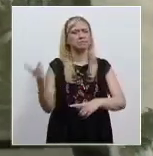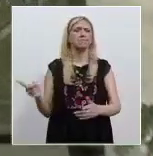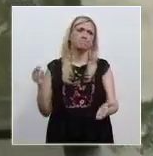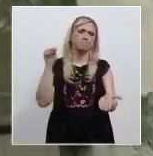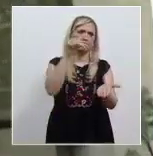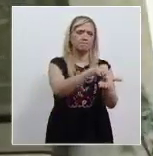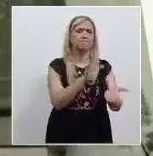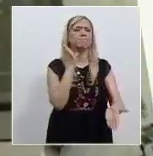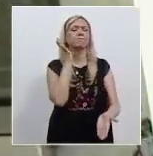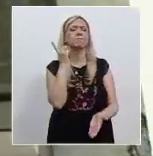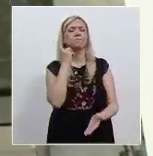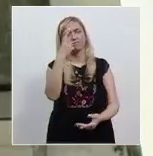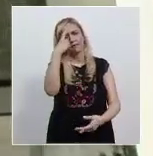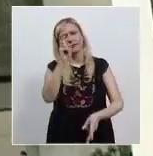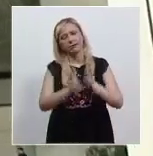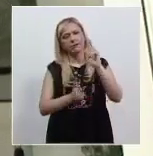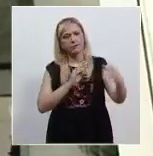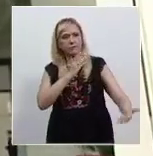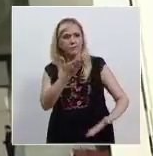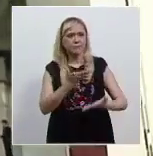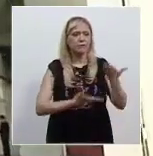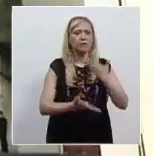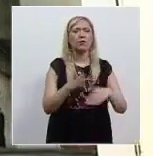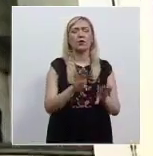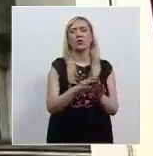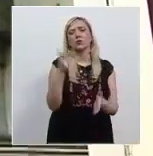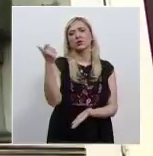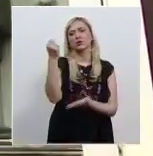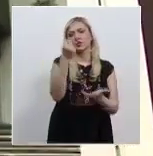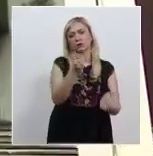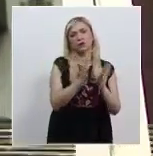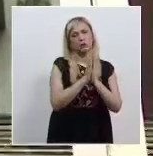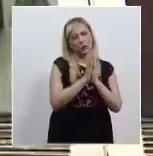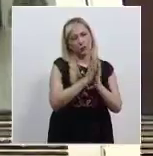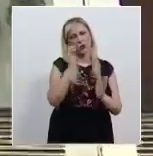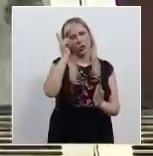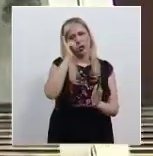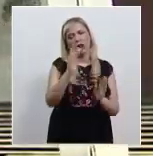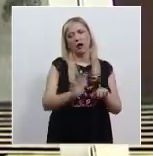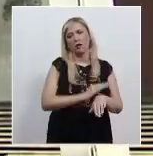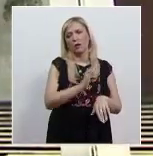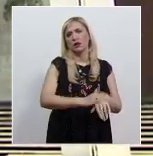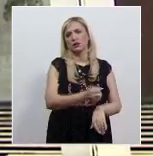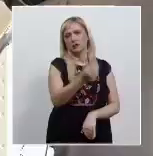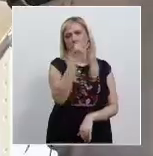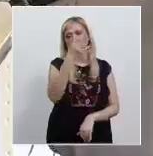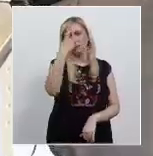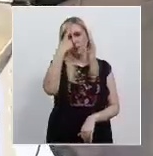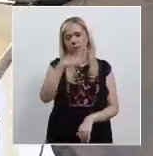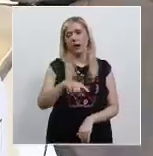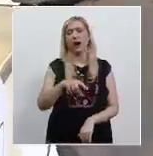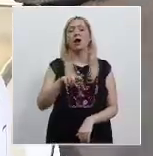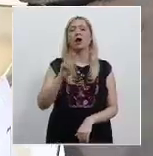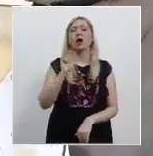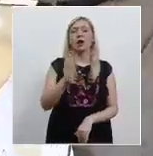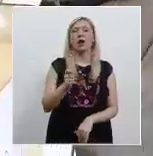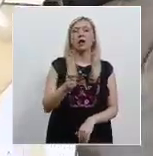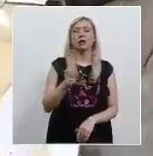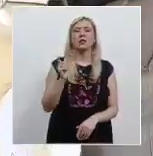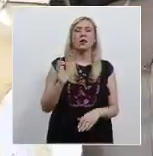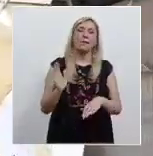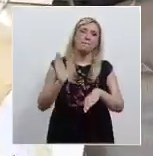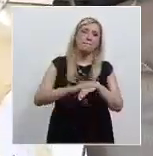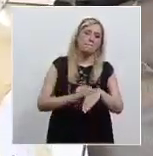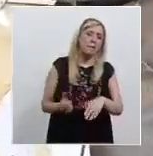Diputados a dialogar en torno al presupuesto solicitado y que incluye una bolsa de 84.7 millones de pesos que se